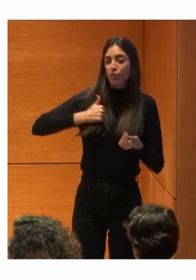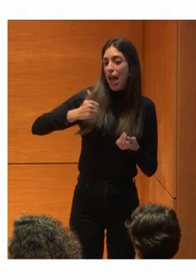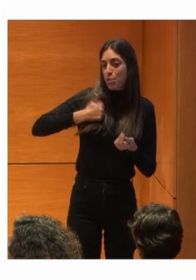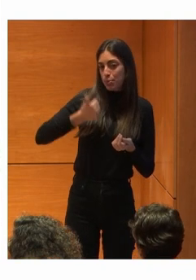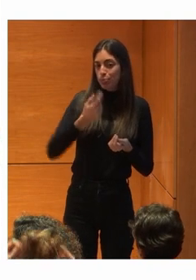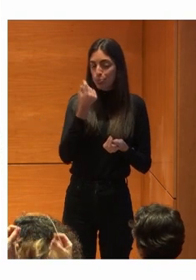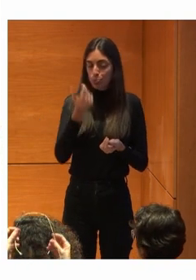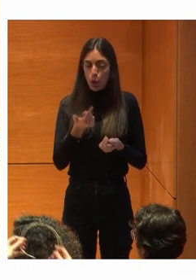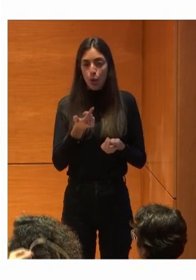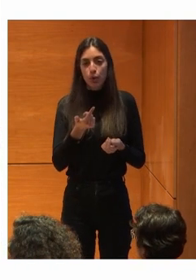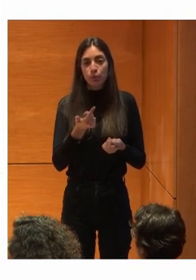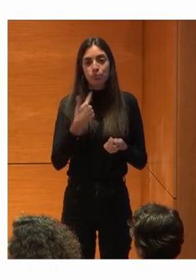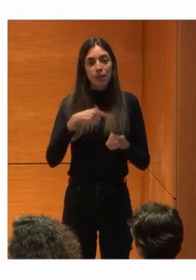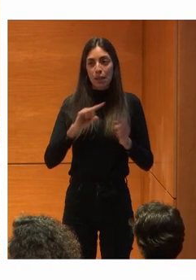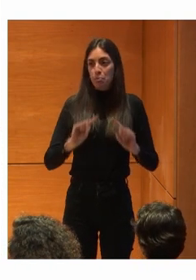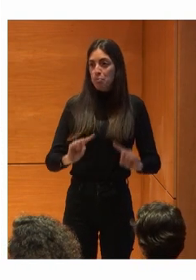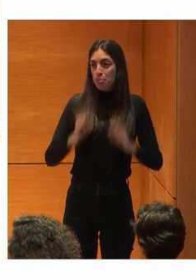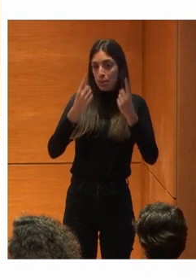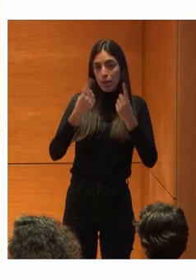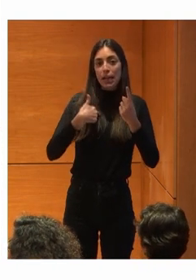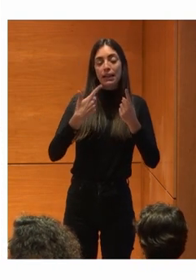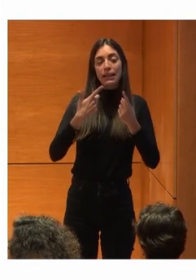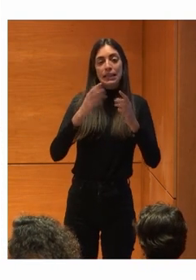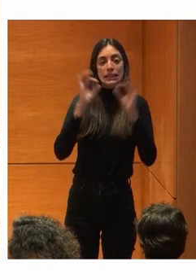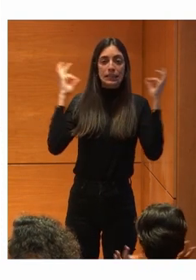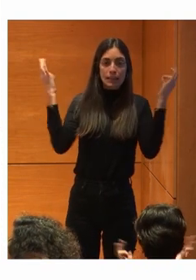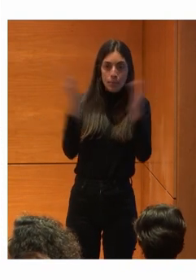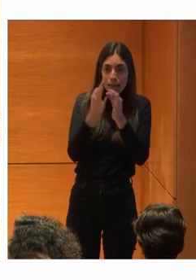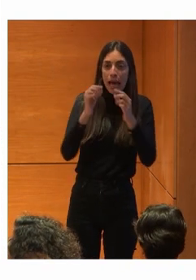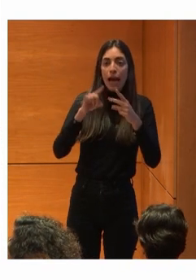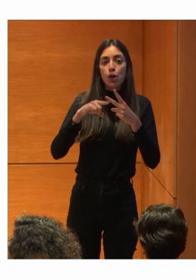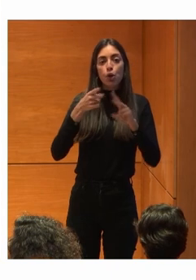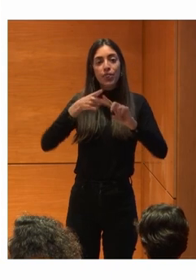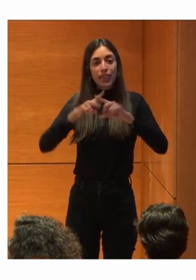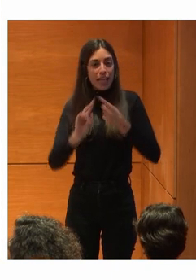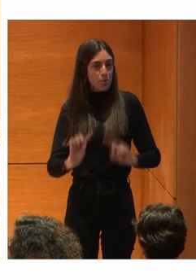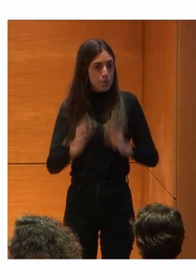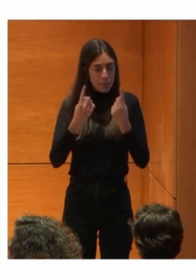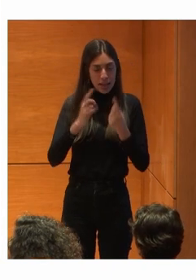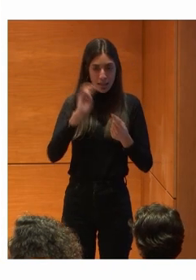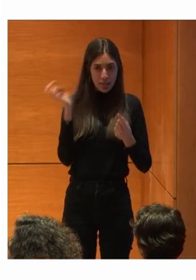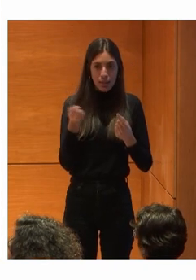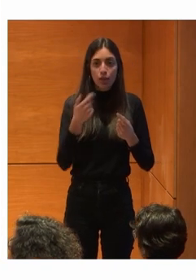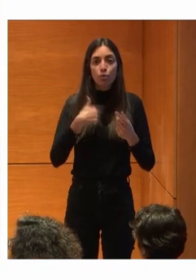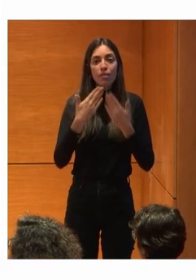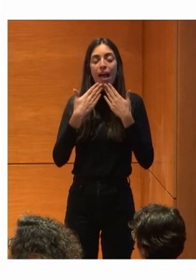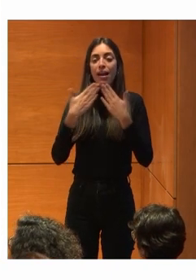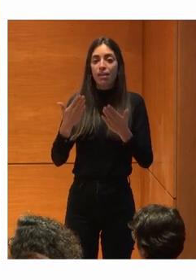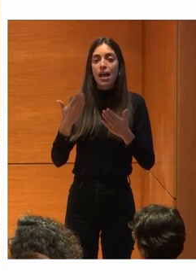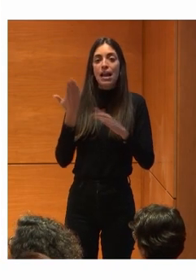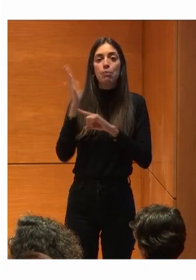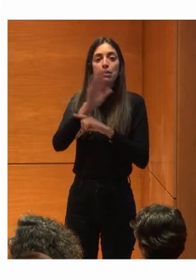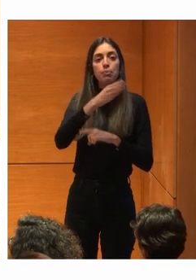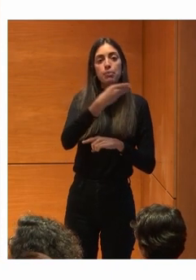han estado Desde el primer día En los seminarios En el primer taller Y demás Y quiero agradecer A los representantes De